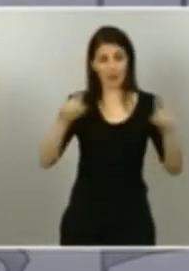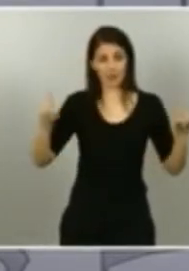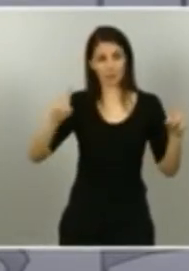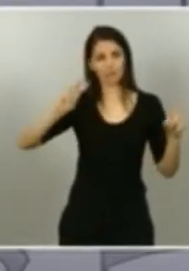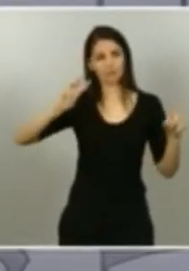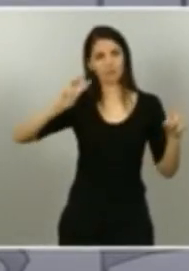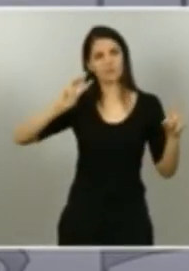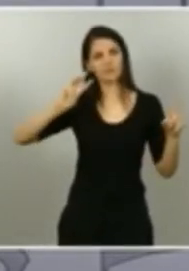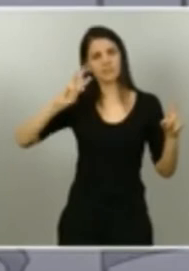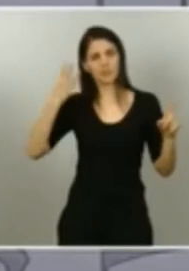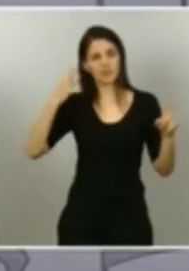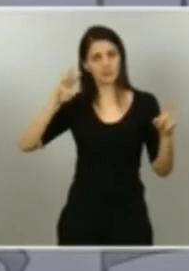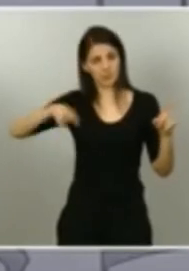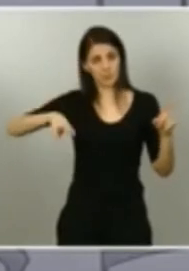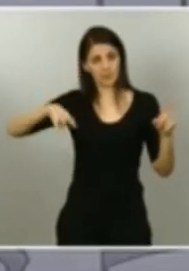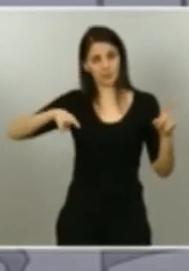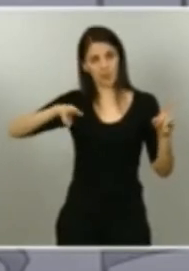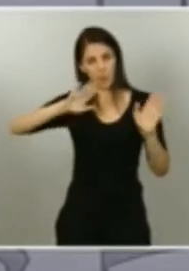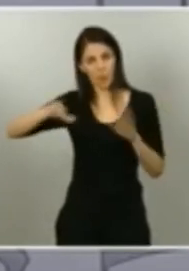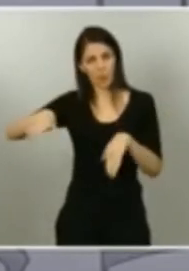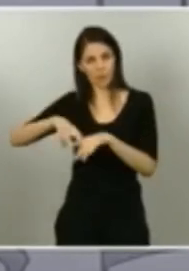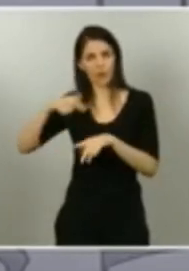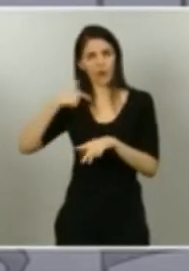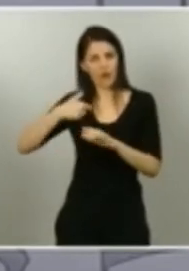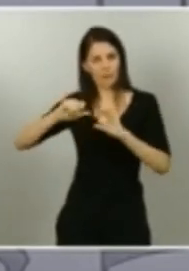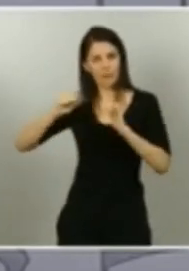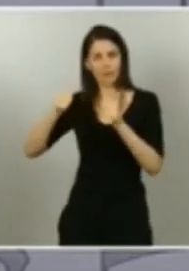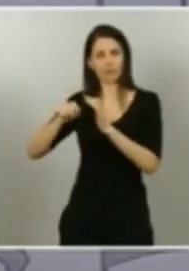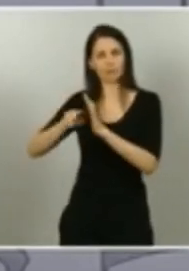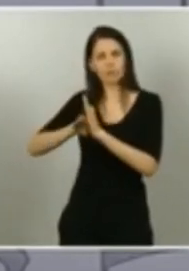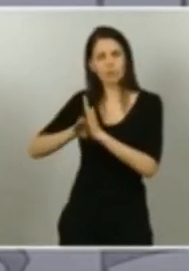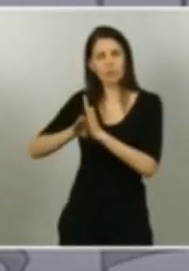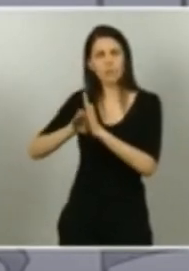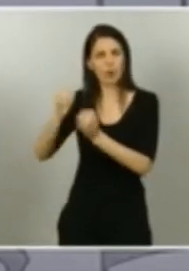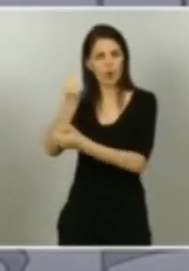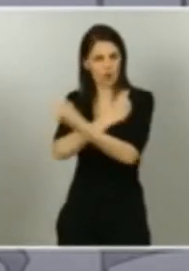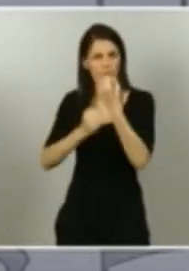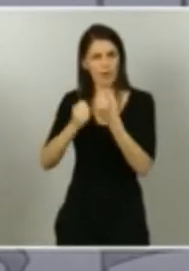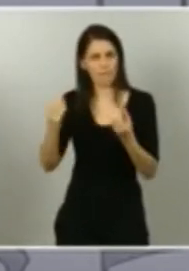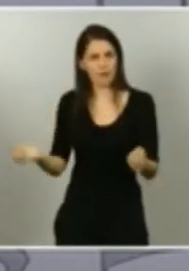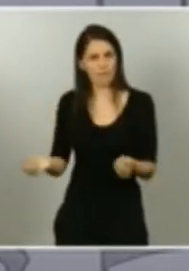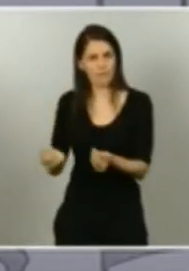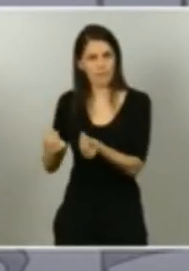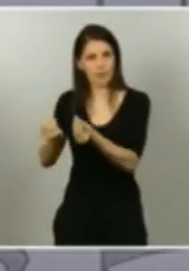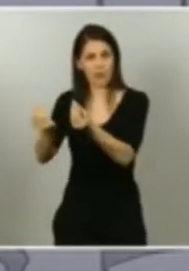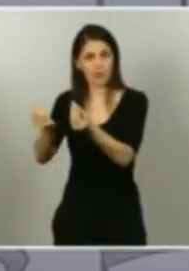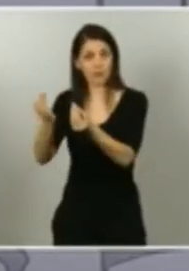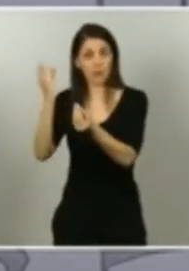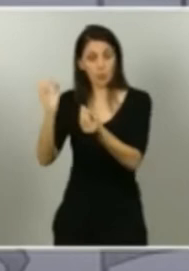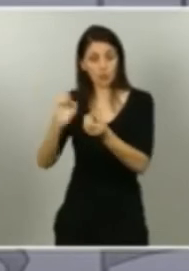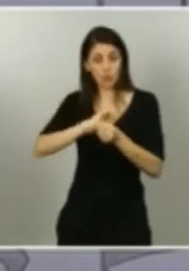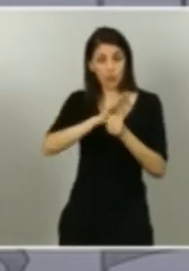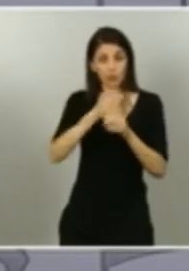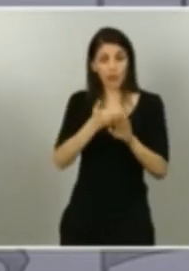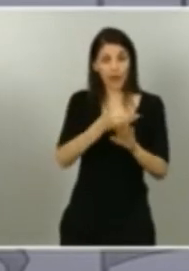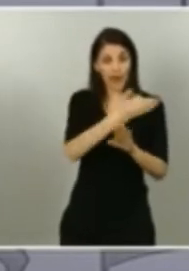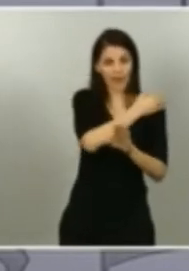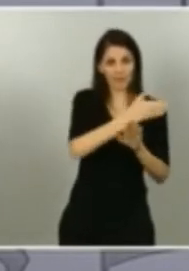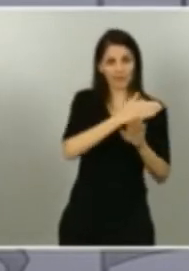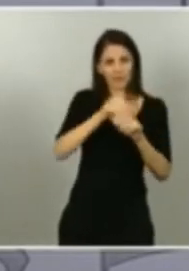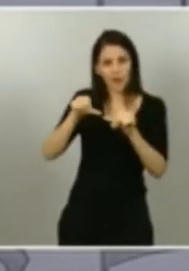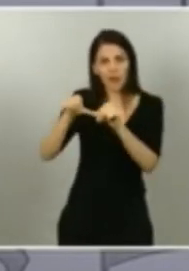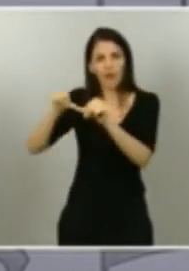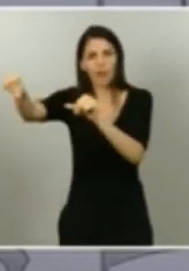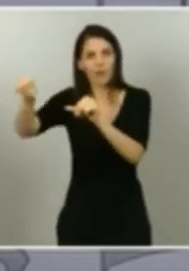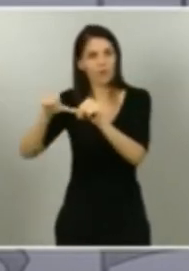estaremos en una posición mejor que antes del impacto de la pandemia. En todo caso, mientras llegue